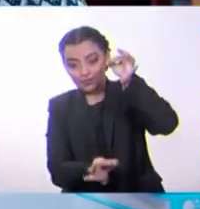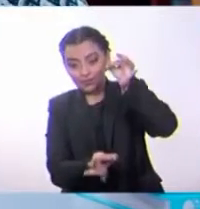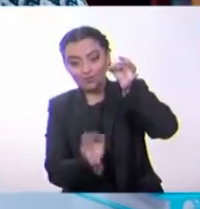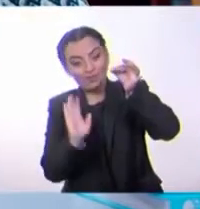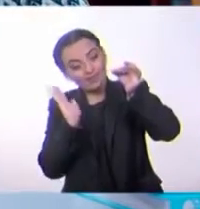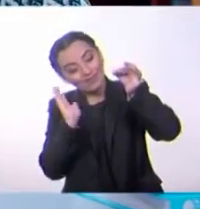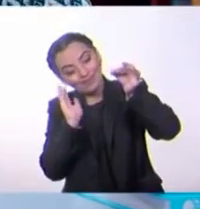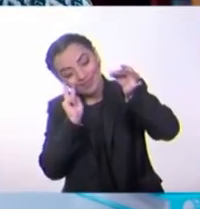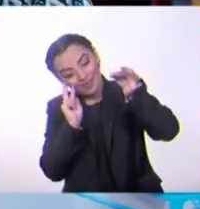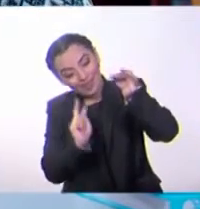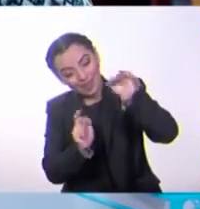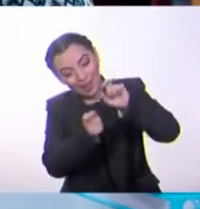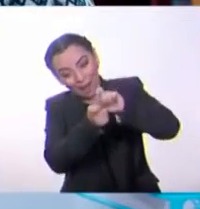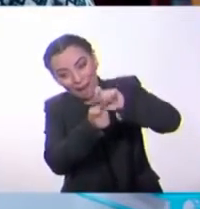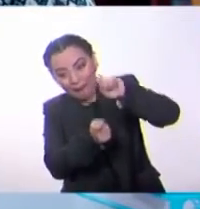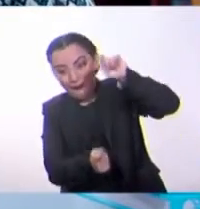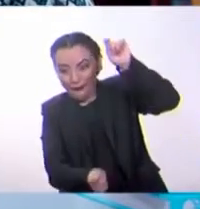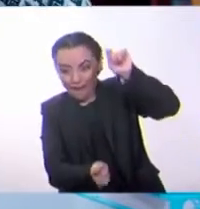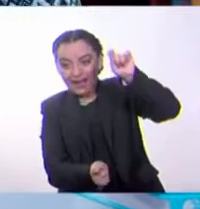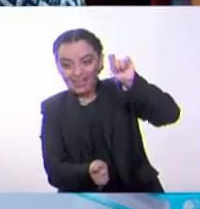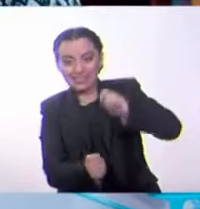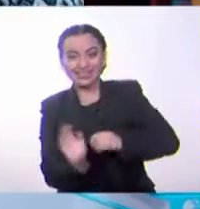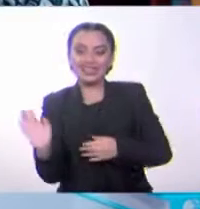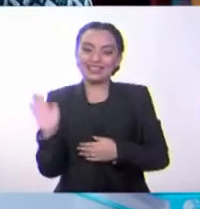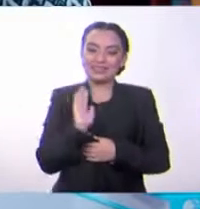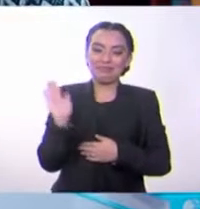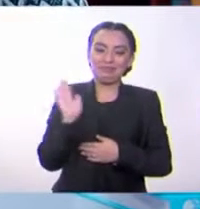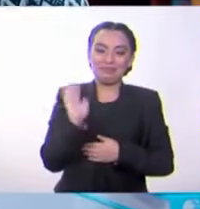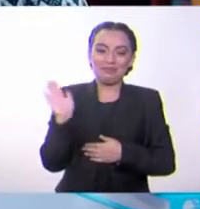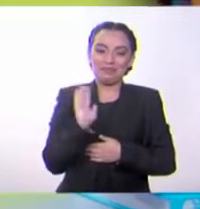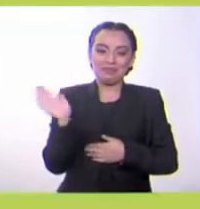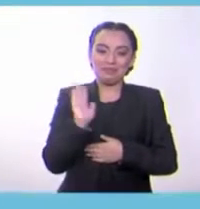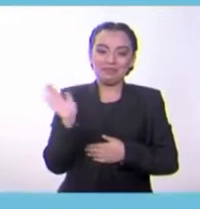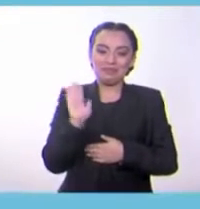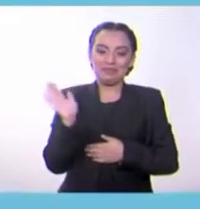una planta adulta. ¡Digámosle adiós! ¡Adiós!